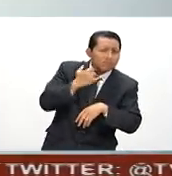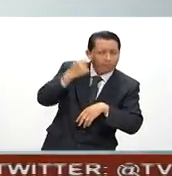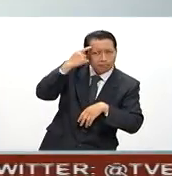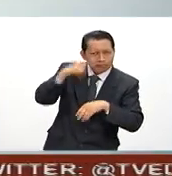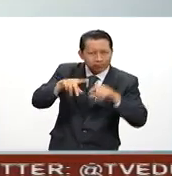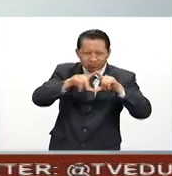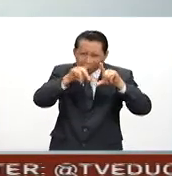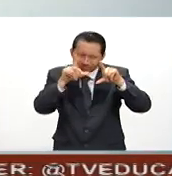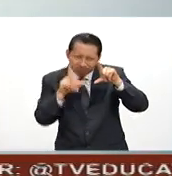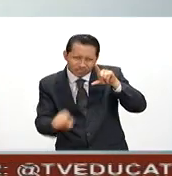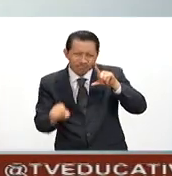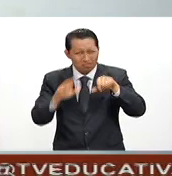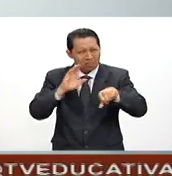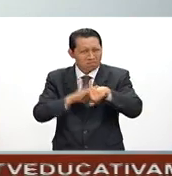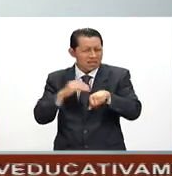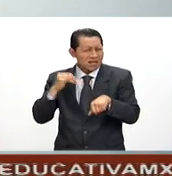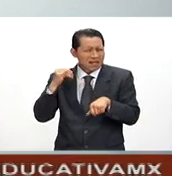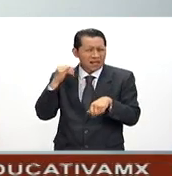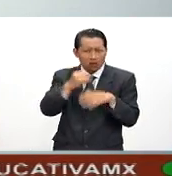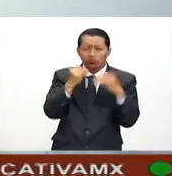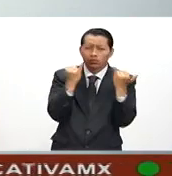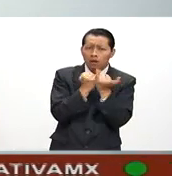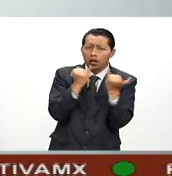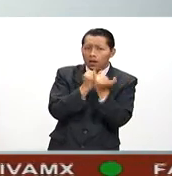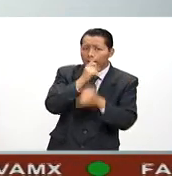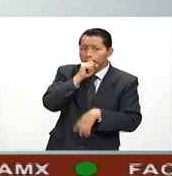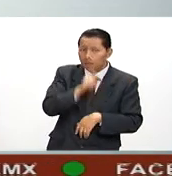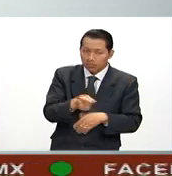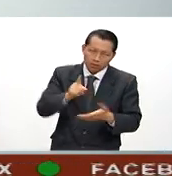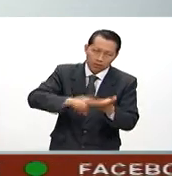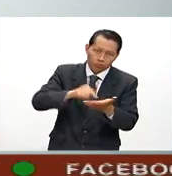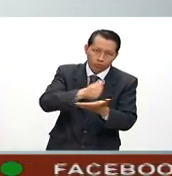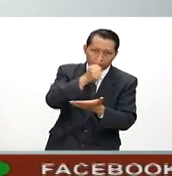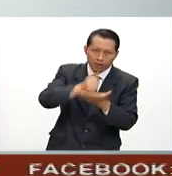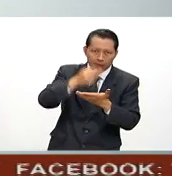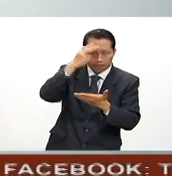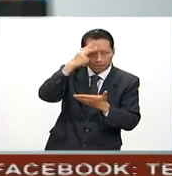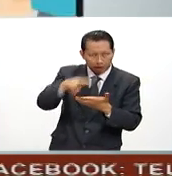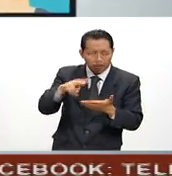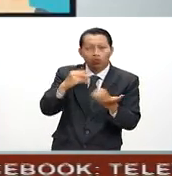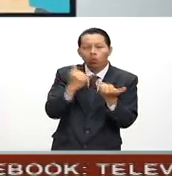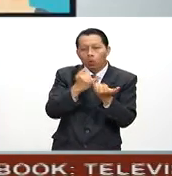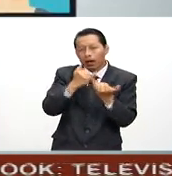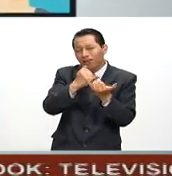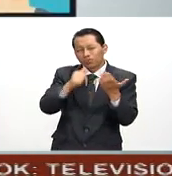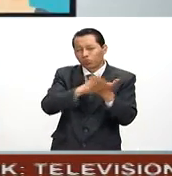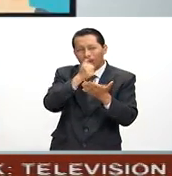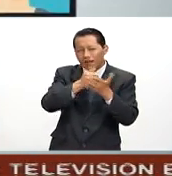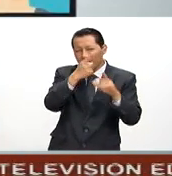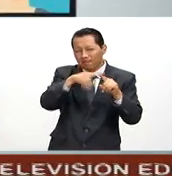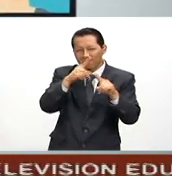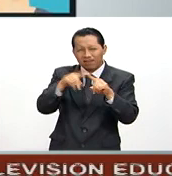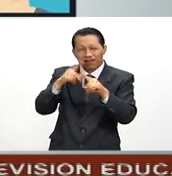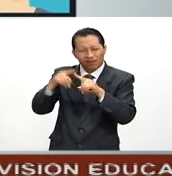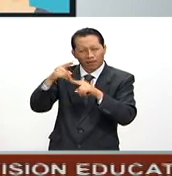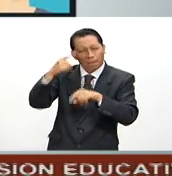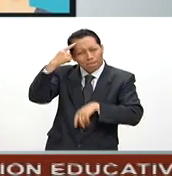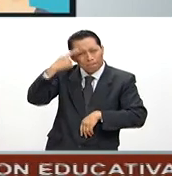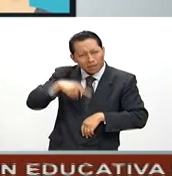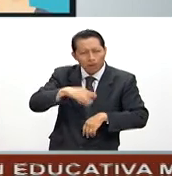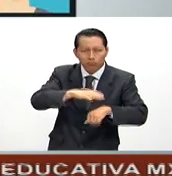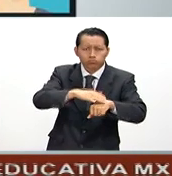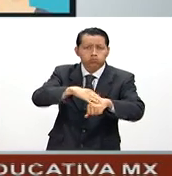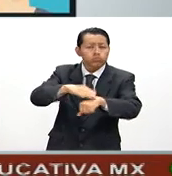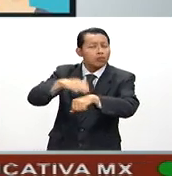más apartados del país, a los propios de la capital, a los centros urbanos, para generar conciencia, para generar una